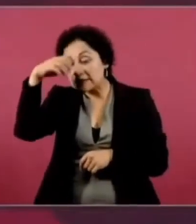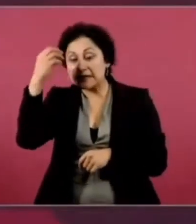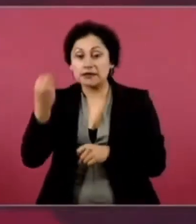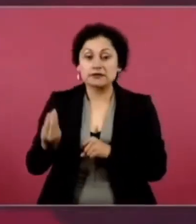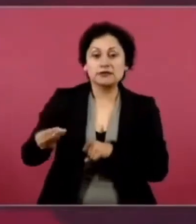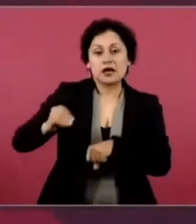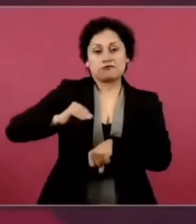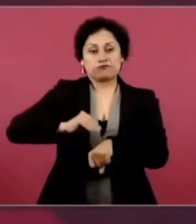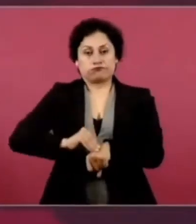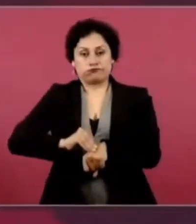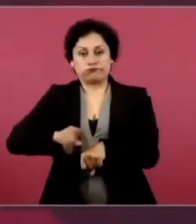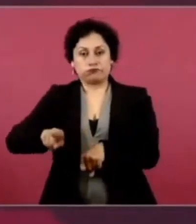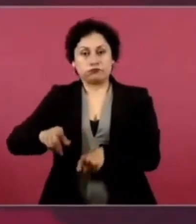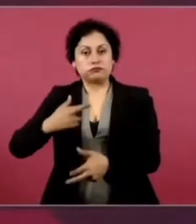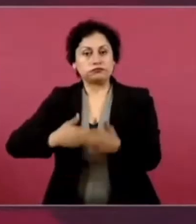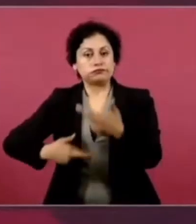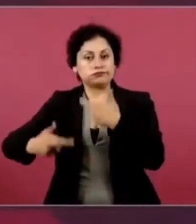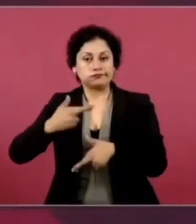recuperar la experiencia.